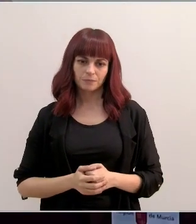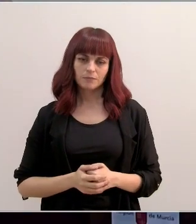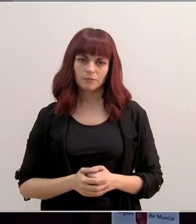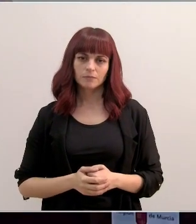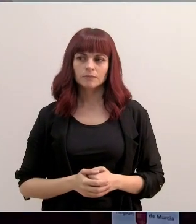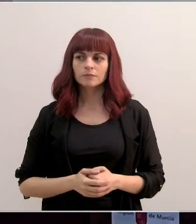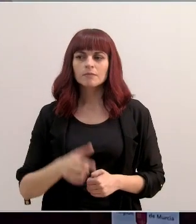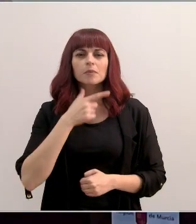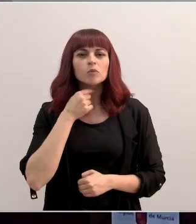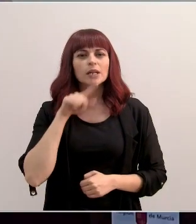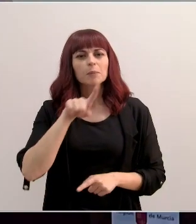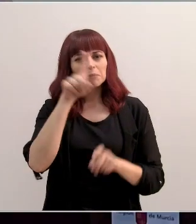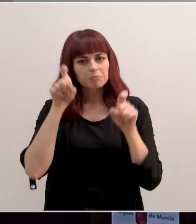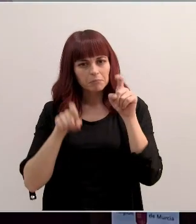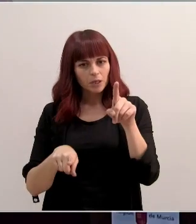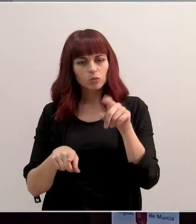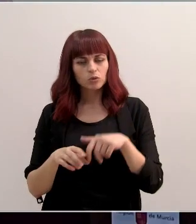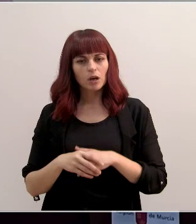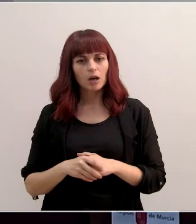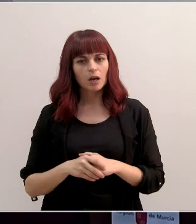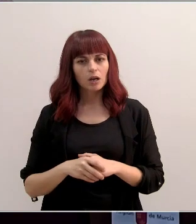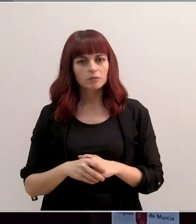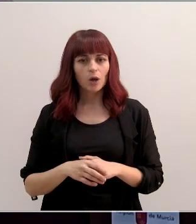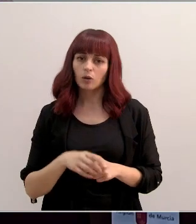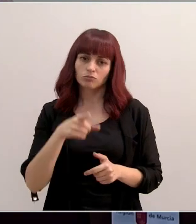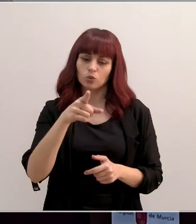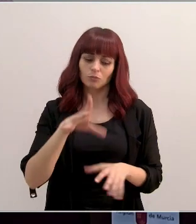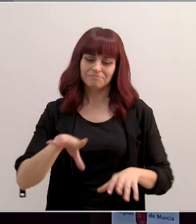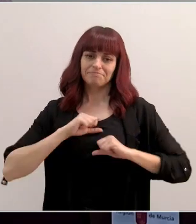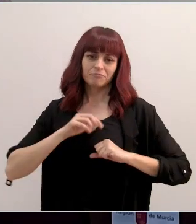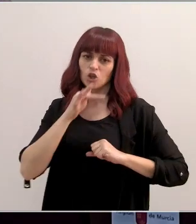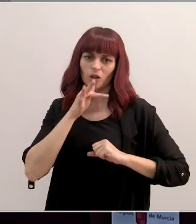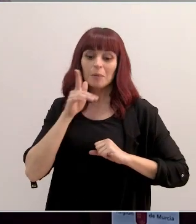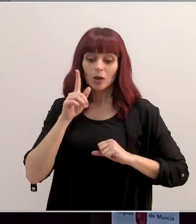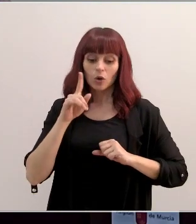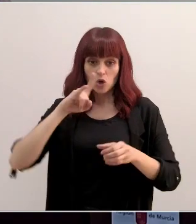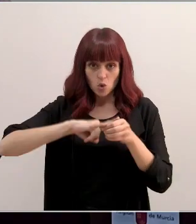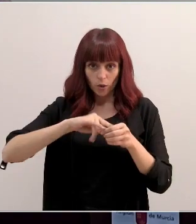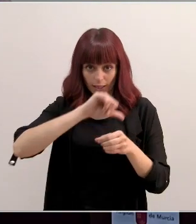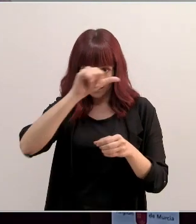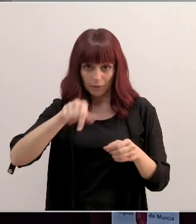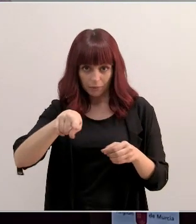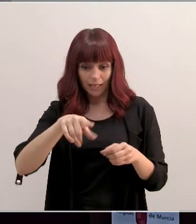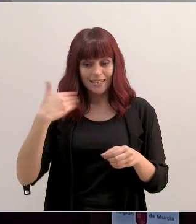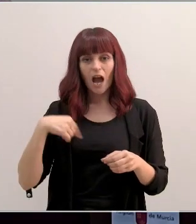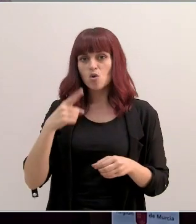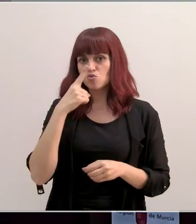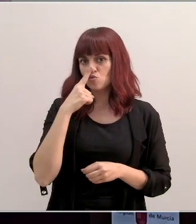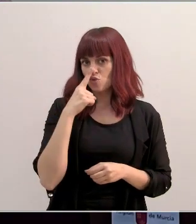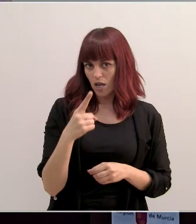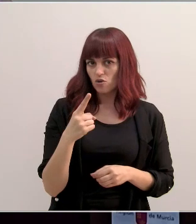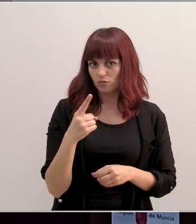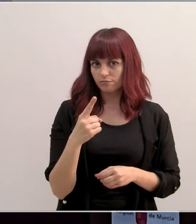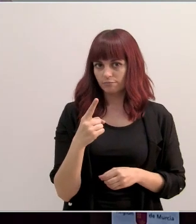Y me gustaría preguntarle, consejero, aunque no está usted en el cargo, el próximo lunes se cumple un año desde que se